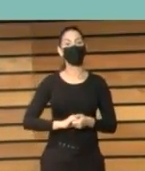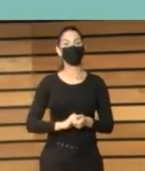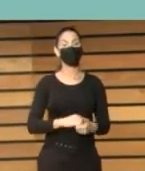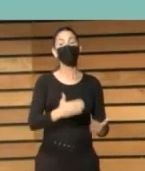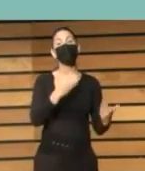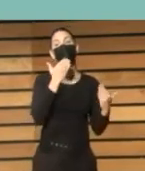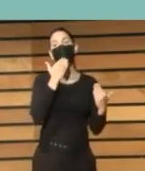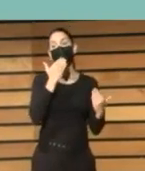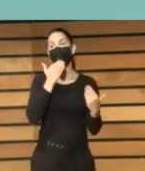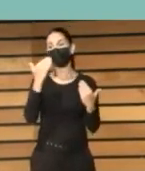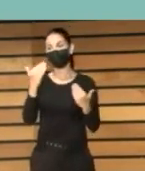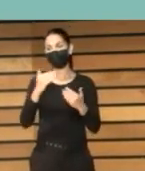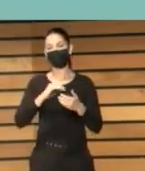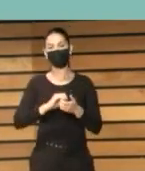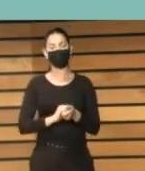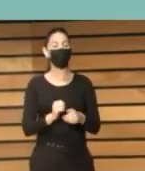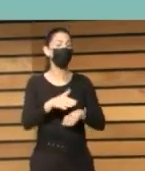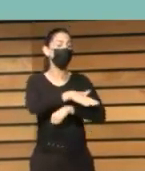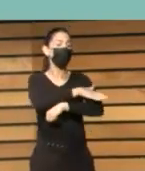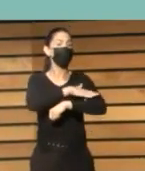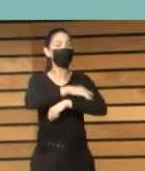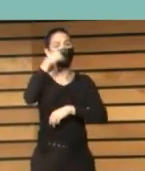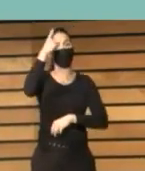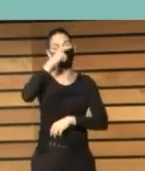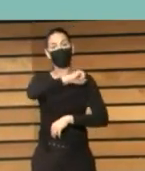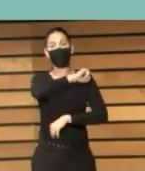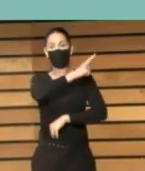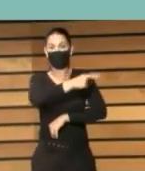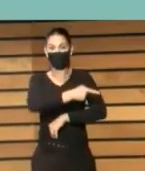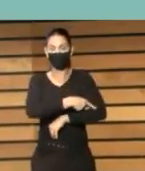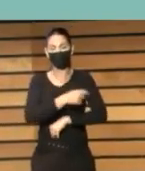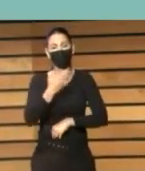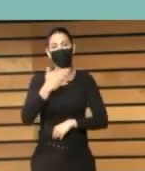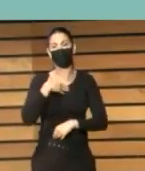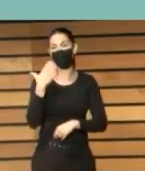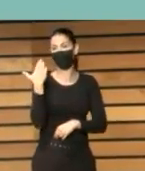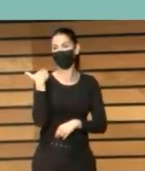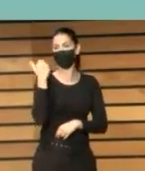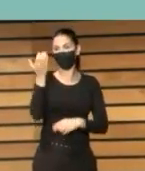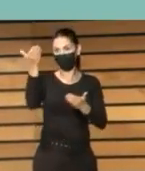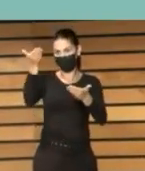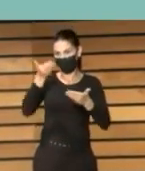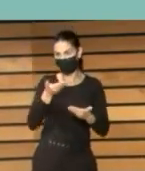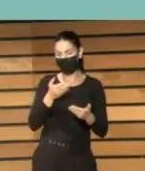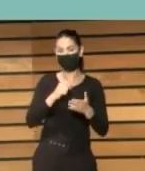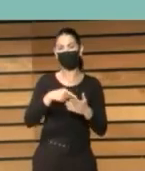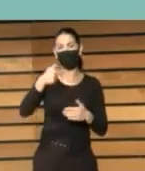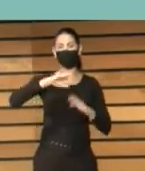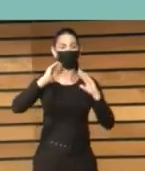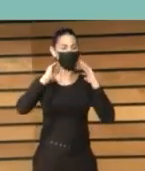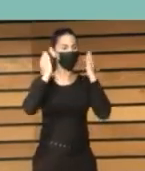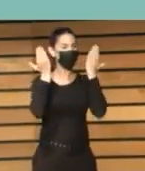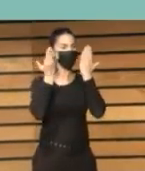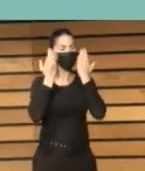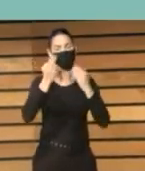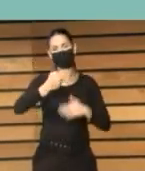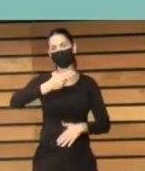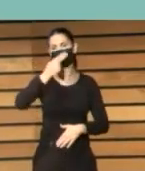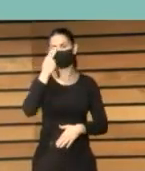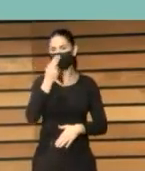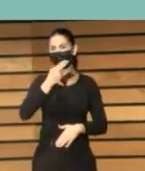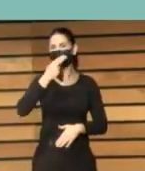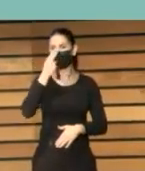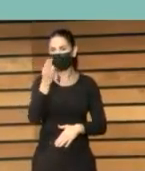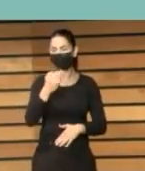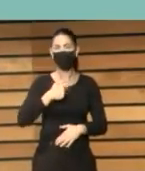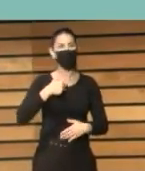Muchísimas gracias al Ministerio de Cultura y Deporte por su invitación. Este congreso me está resultando interesantísimo y